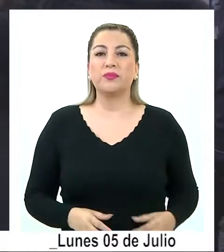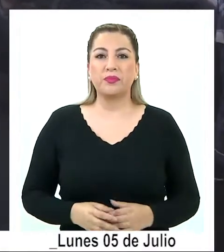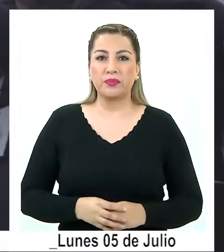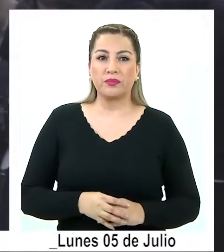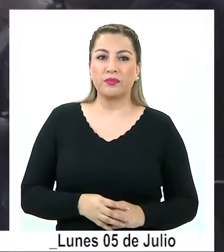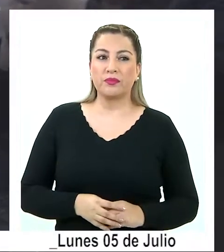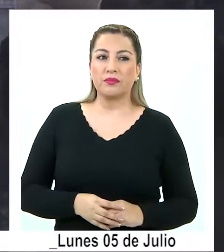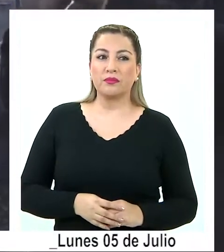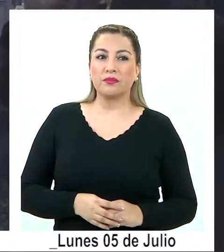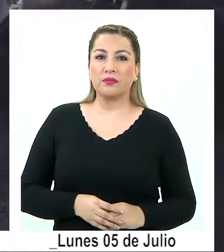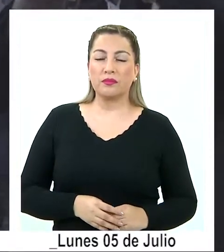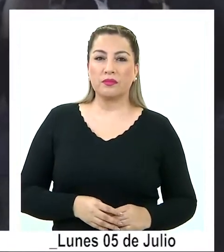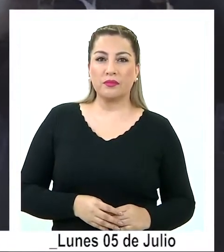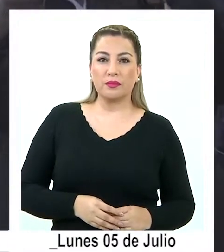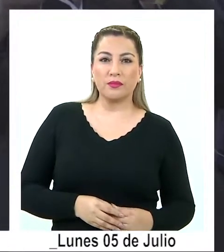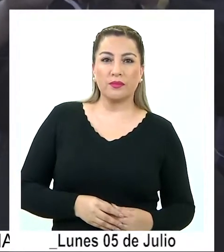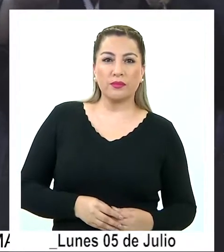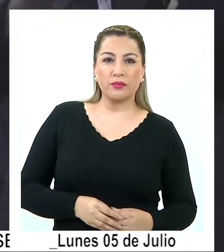instalación.